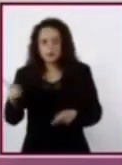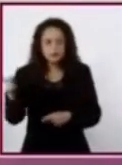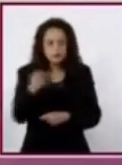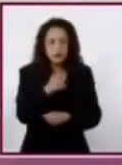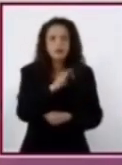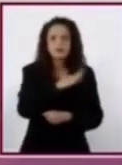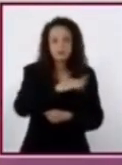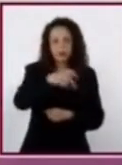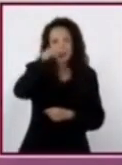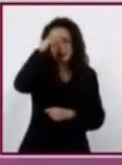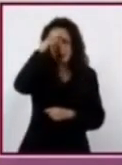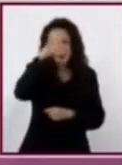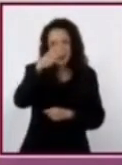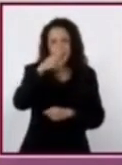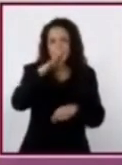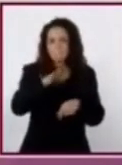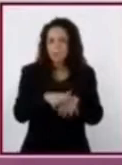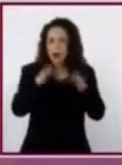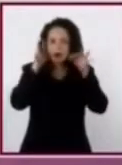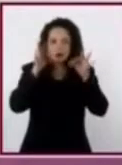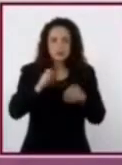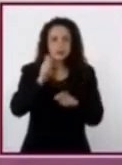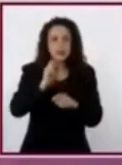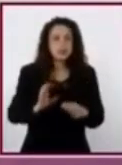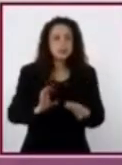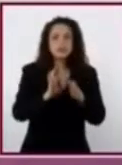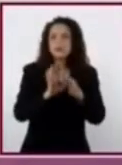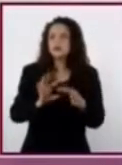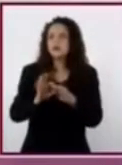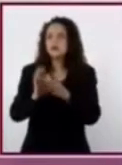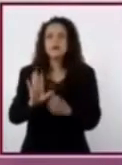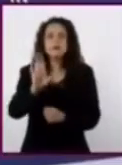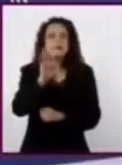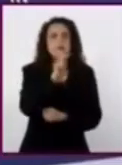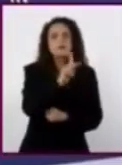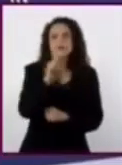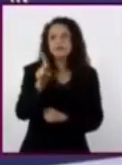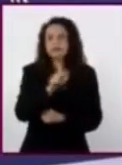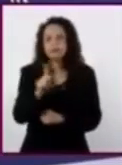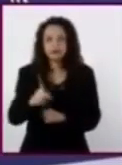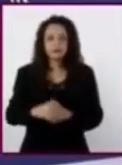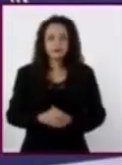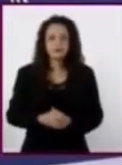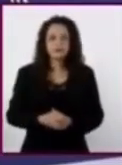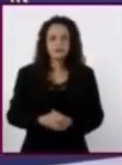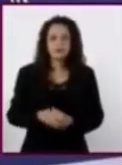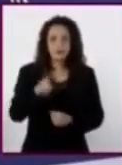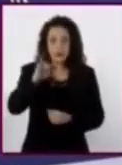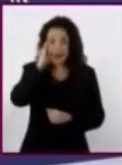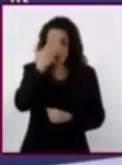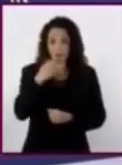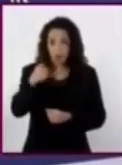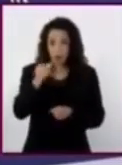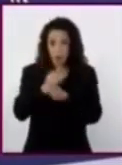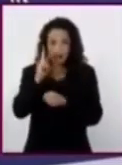adecuadamente la relación que hay entre ellos. ¿Qué observaron en la imagen?